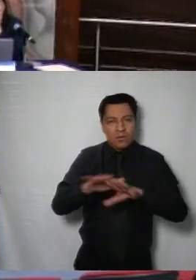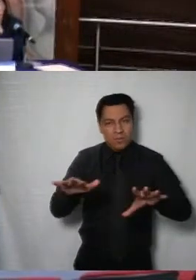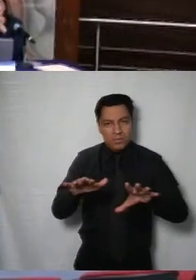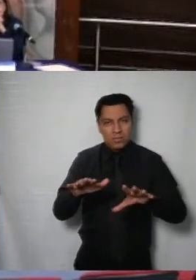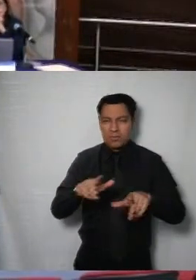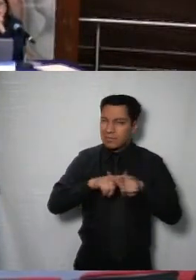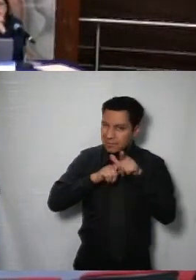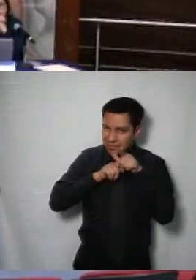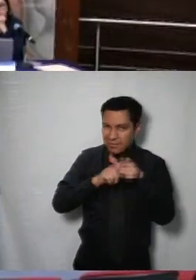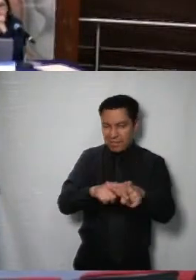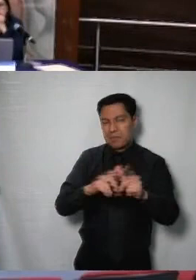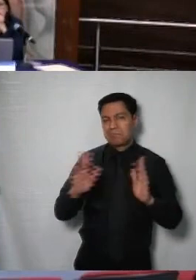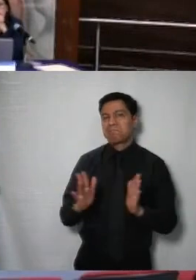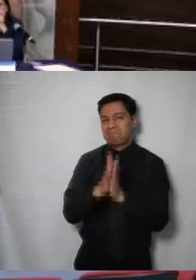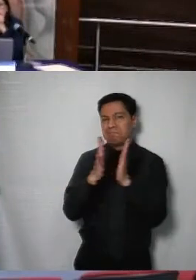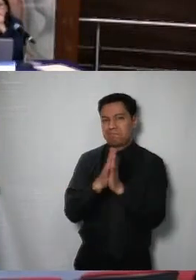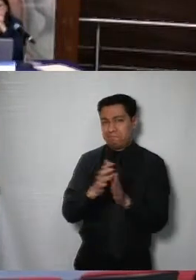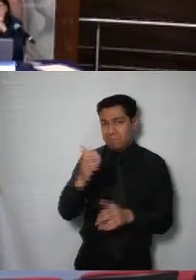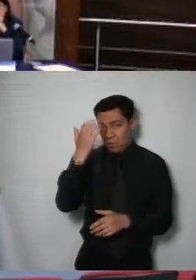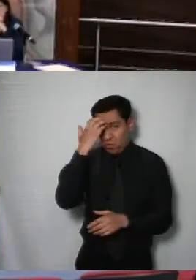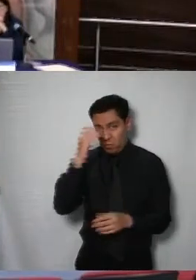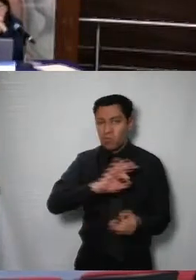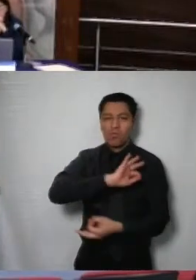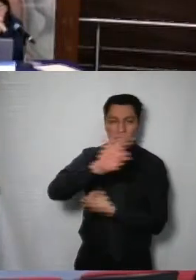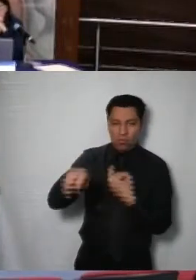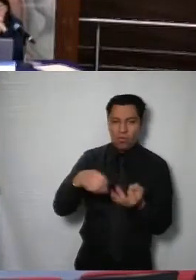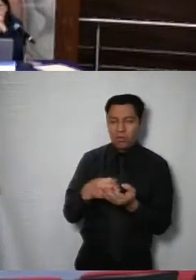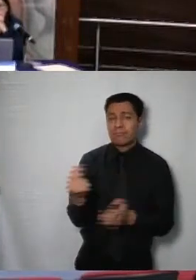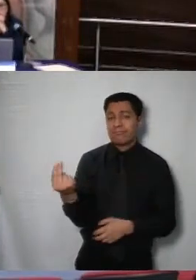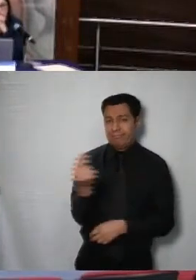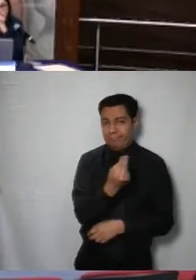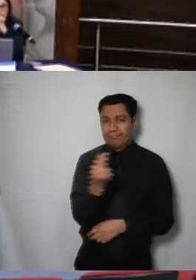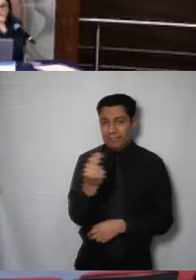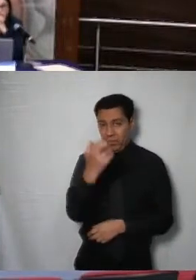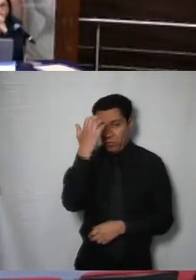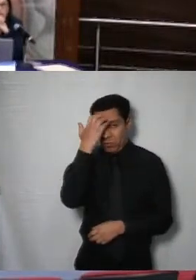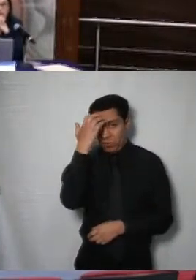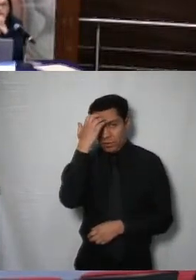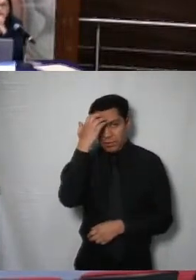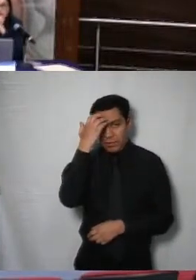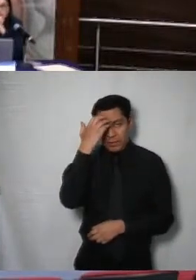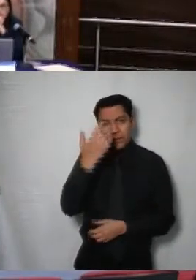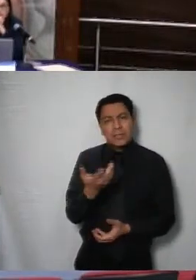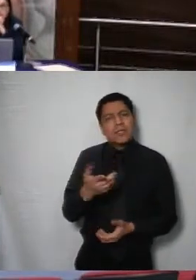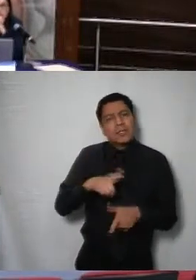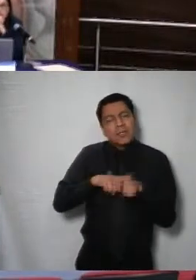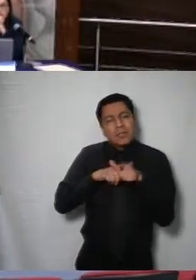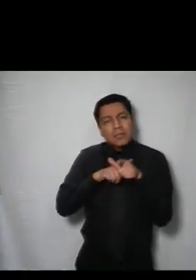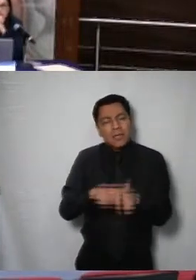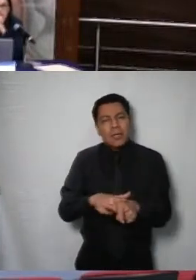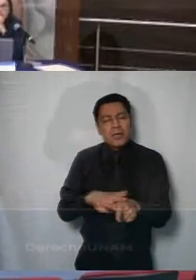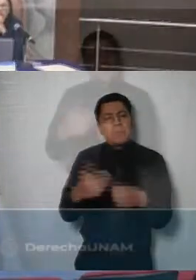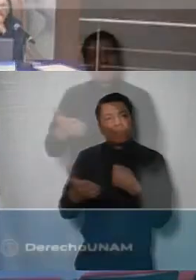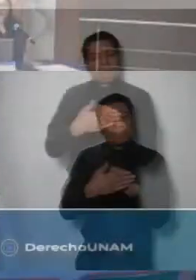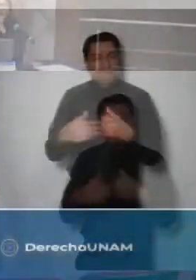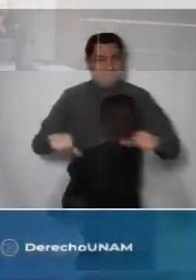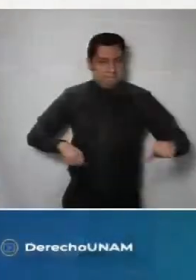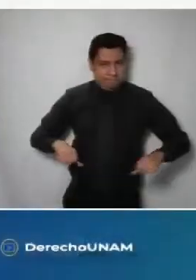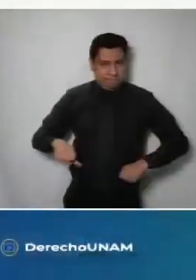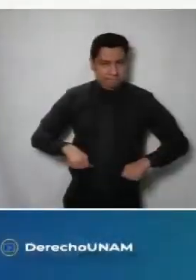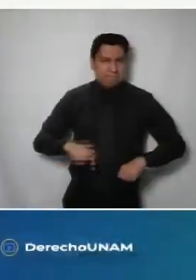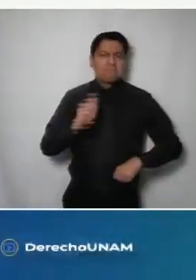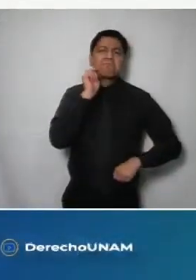públicas en lo público y señalar también que dentro de las actividades que hemos estado realizando se